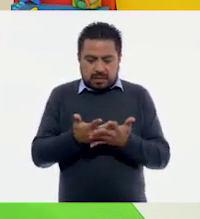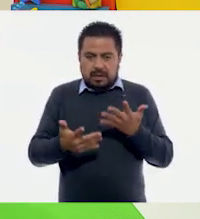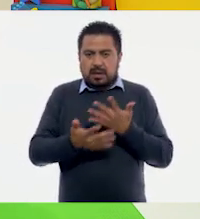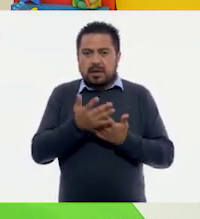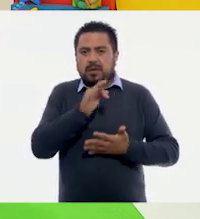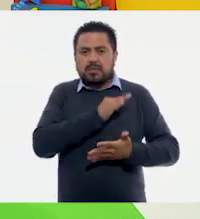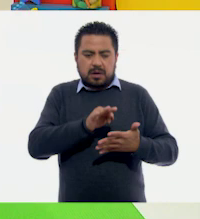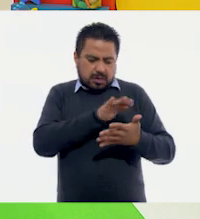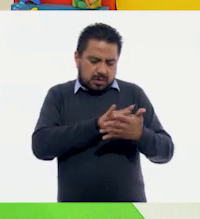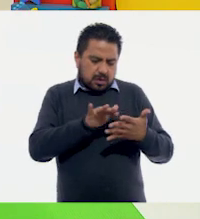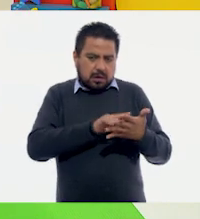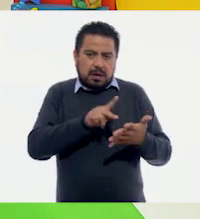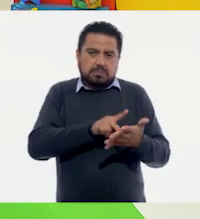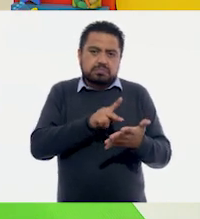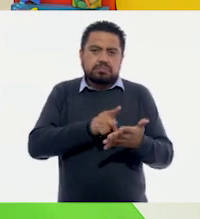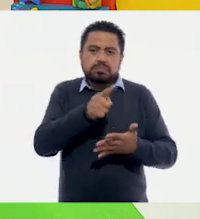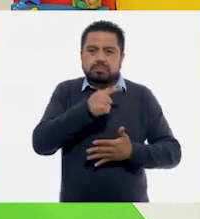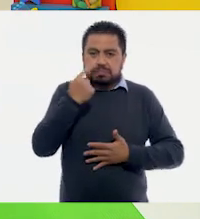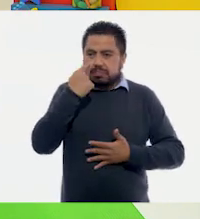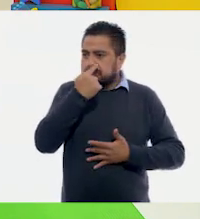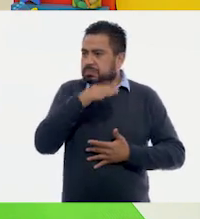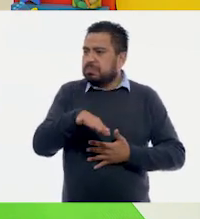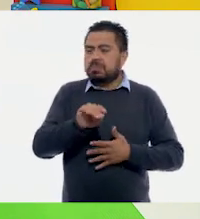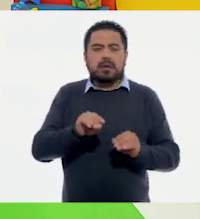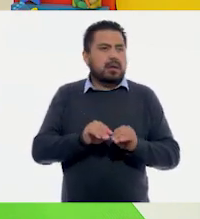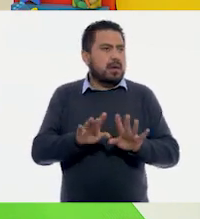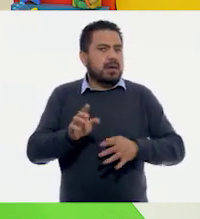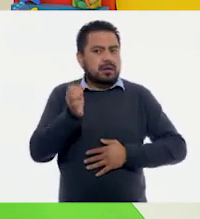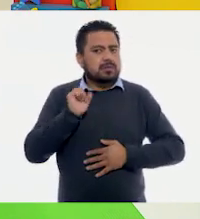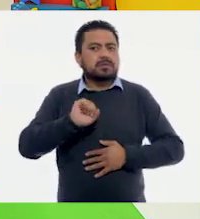y leerlo otras veces que queramos. ¡Claro que sí!